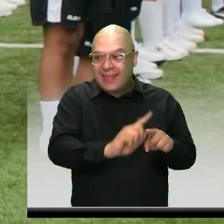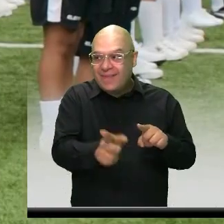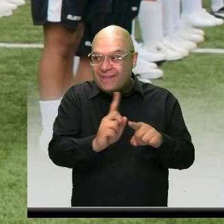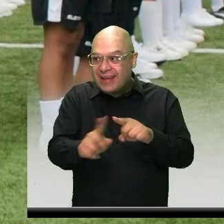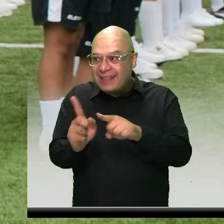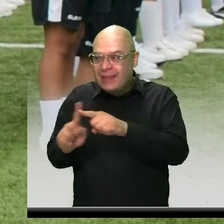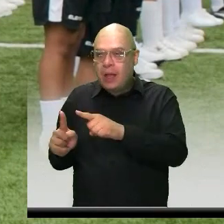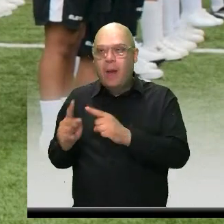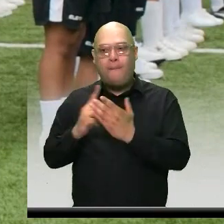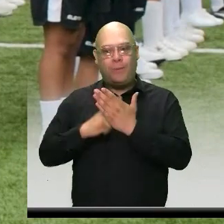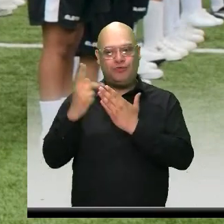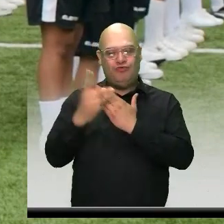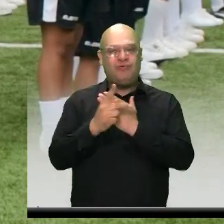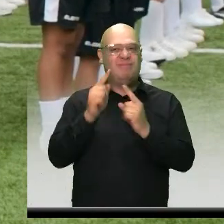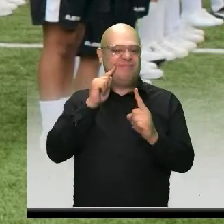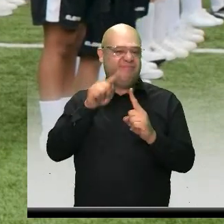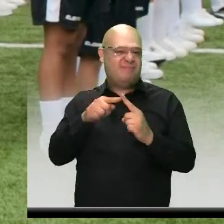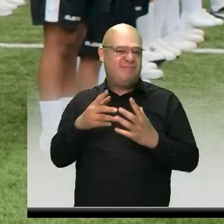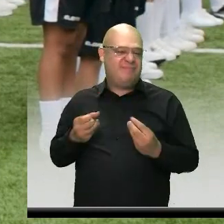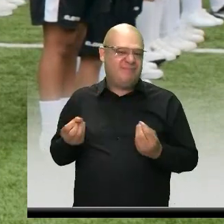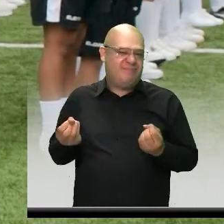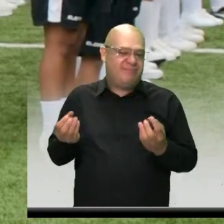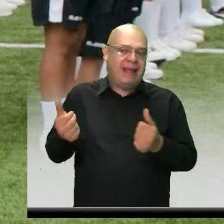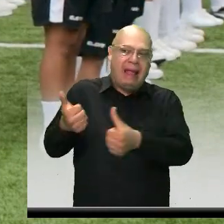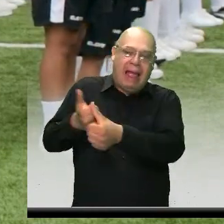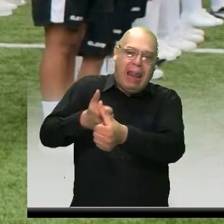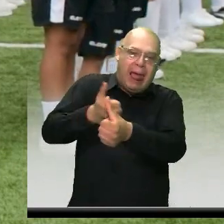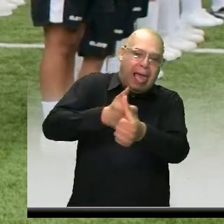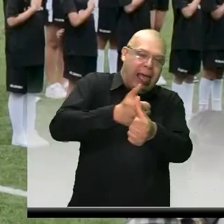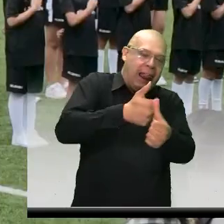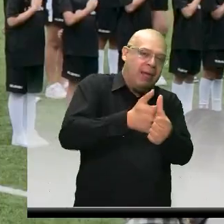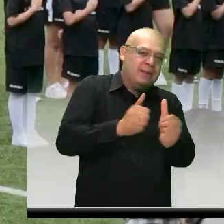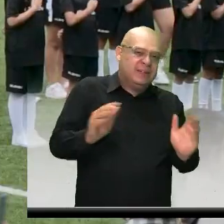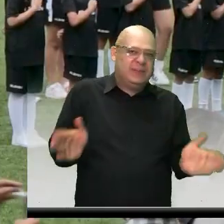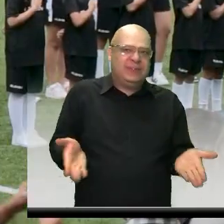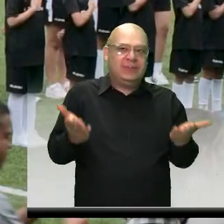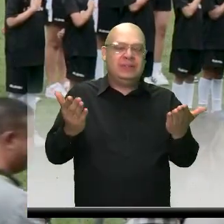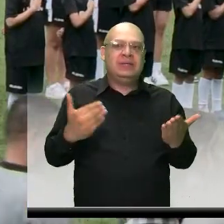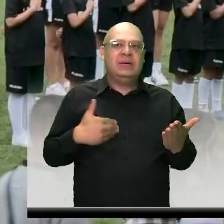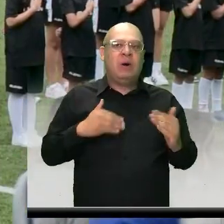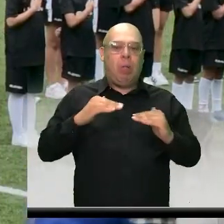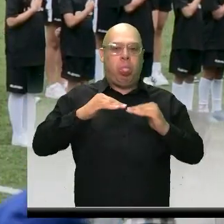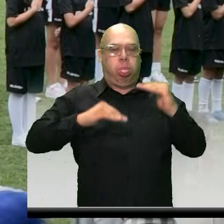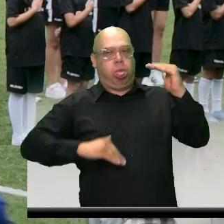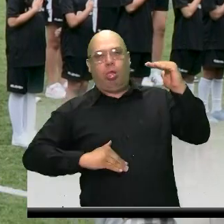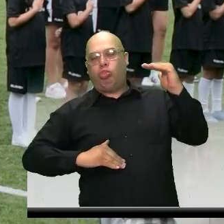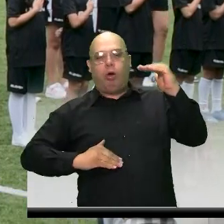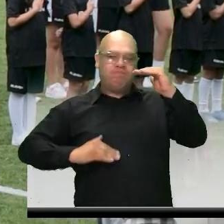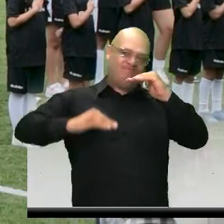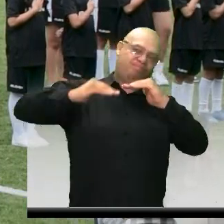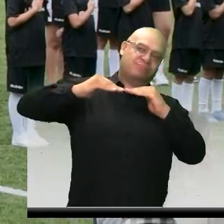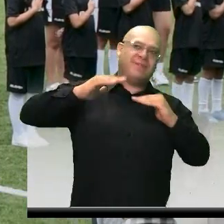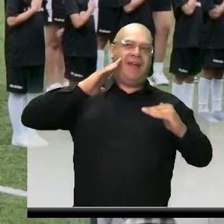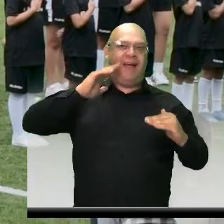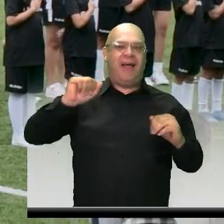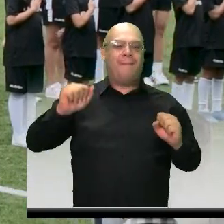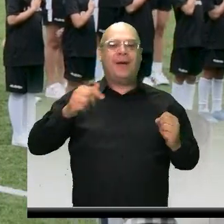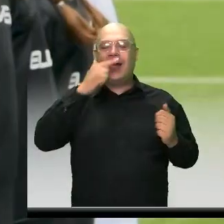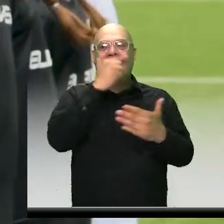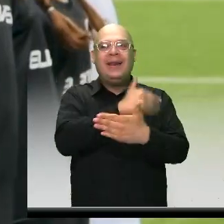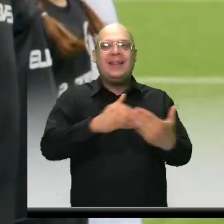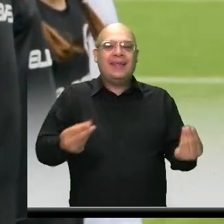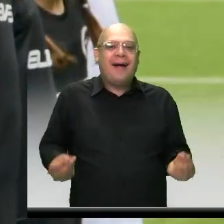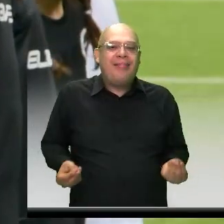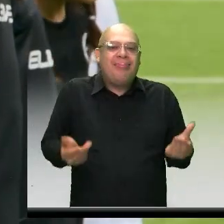máxima personificación de cada caso, busca reducir la brecha de género en el deporte y proporcionar a las niñas las herramientas